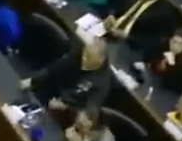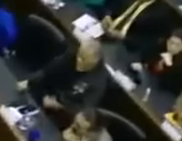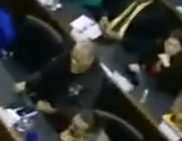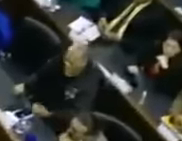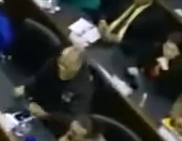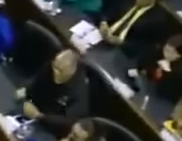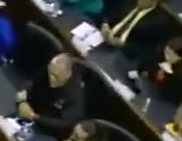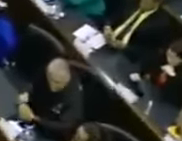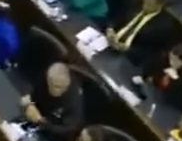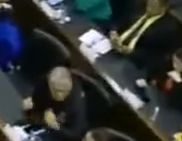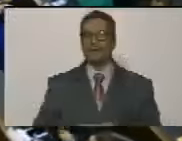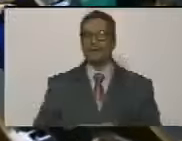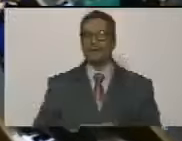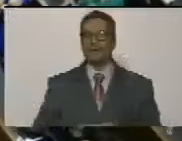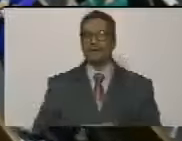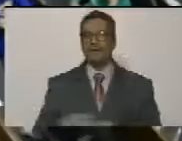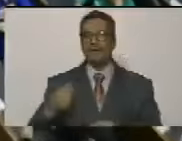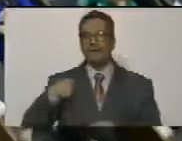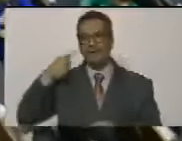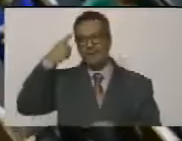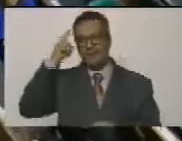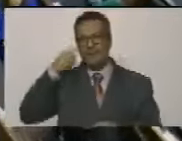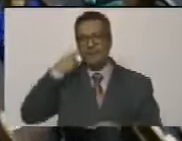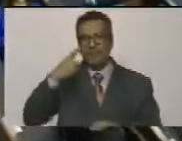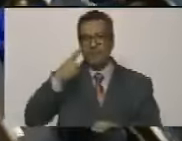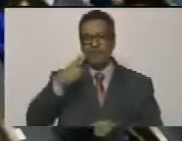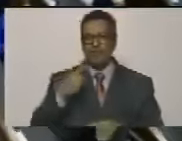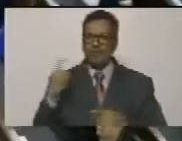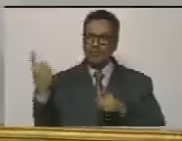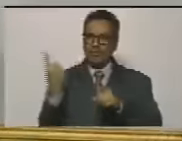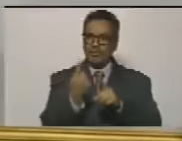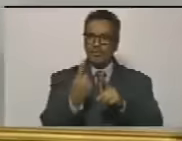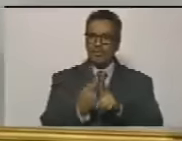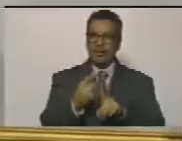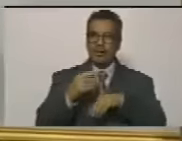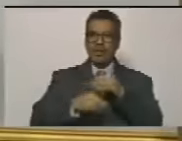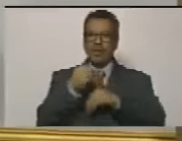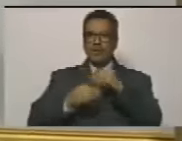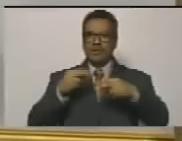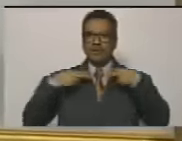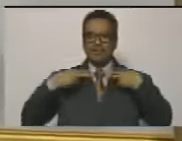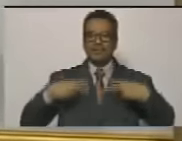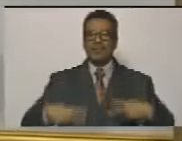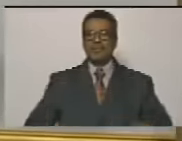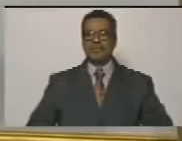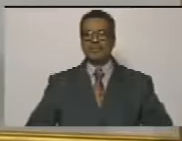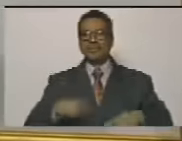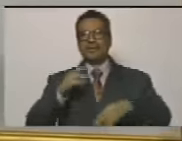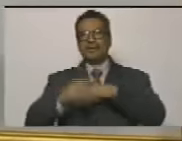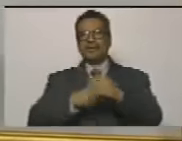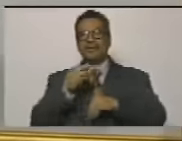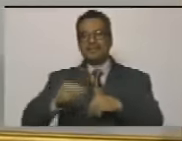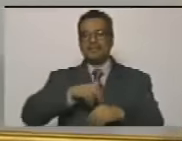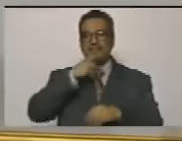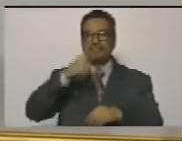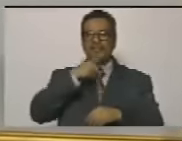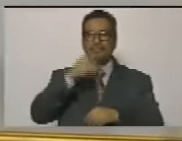es obvio que uno se aproxima a los hechos de la vida a los hechos de la política